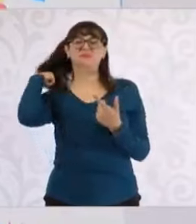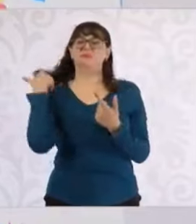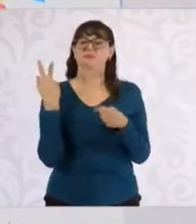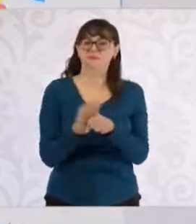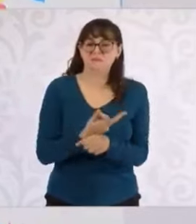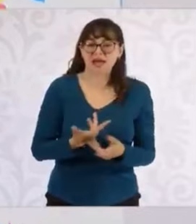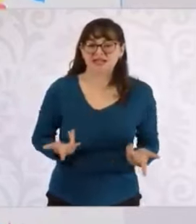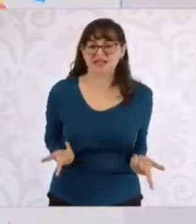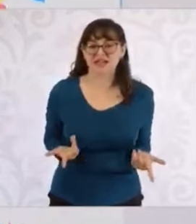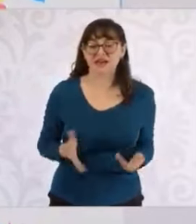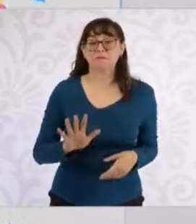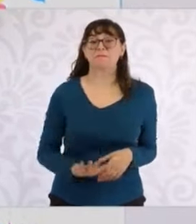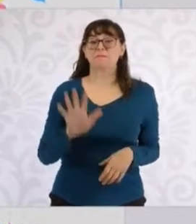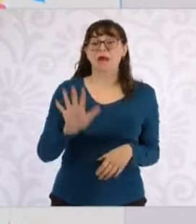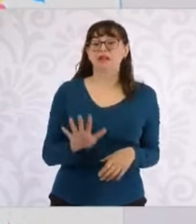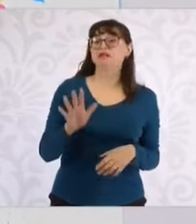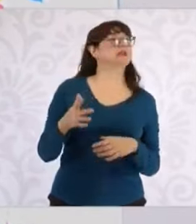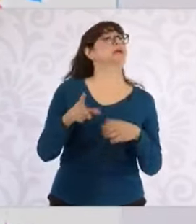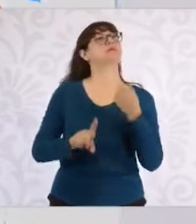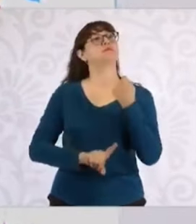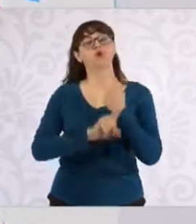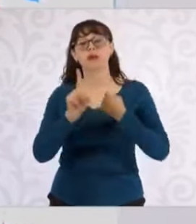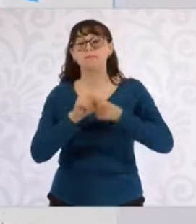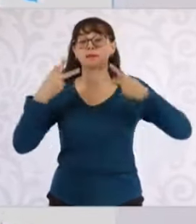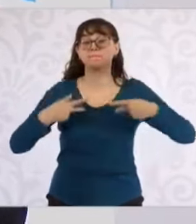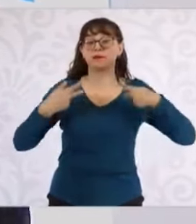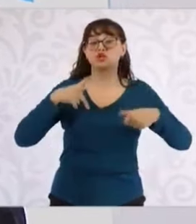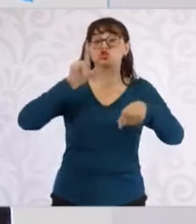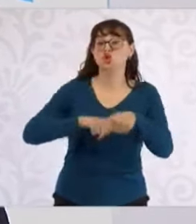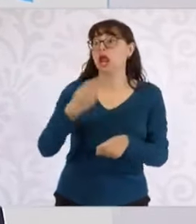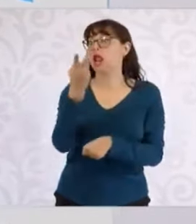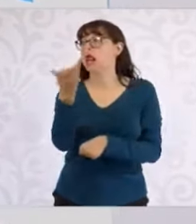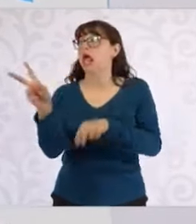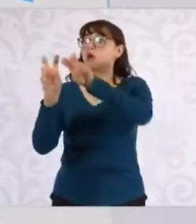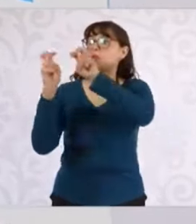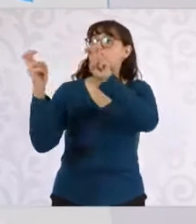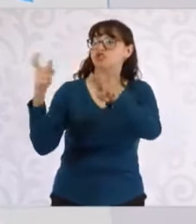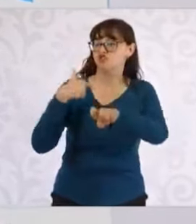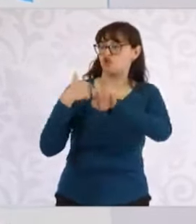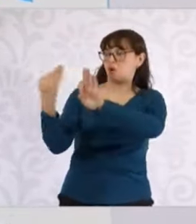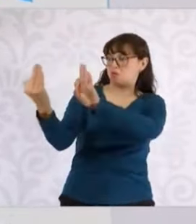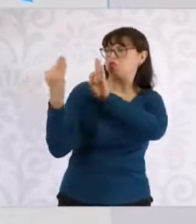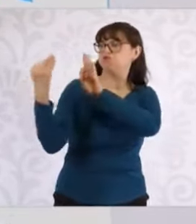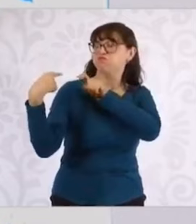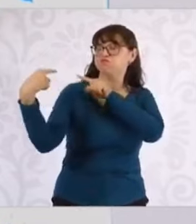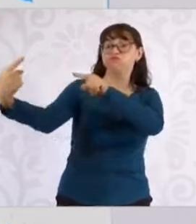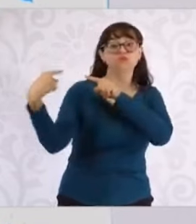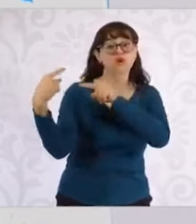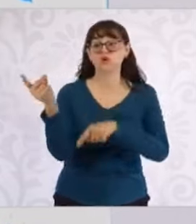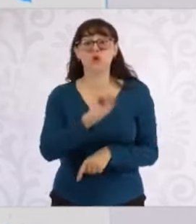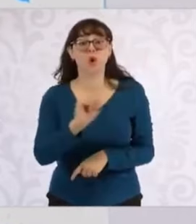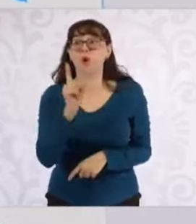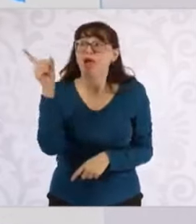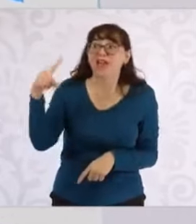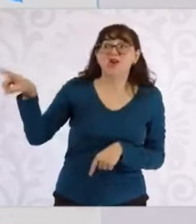y la presidenta de la República. No, esta es la defensa del pueblo de México, por la justicia,